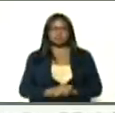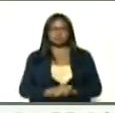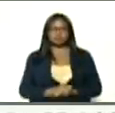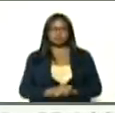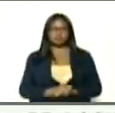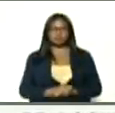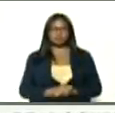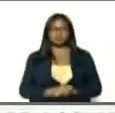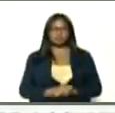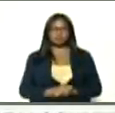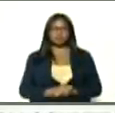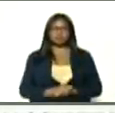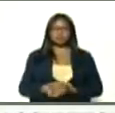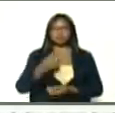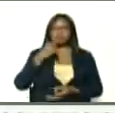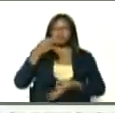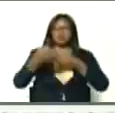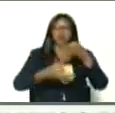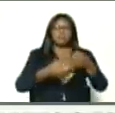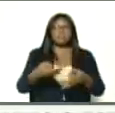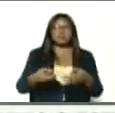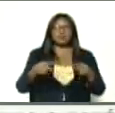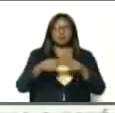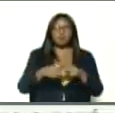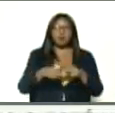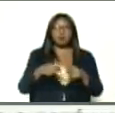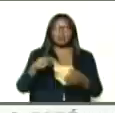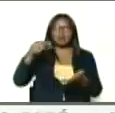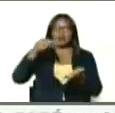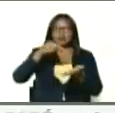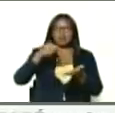Edwin Roja me dice que el Carbativir llegó esta tarde,